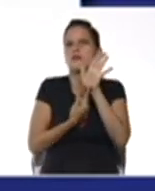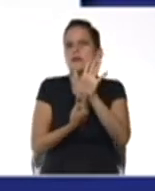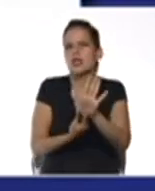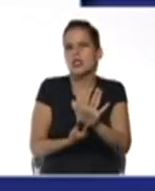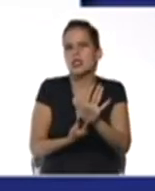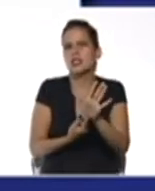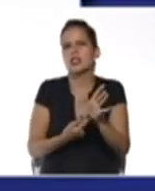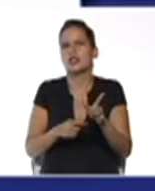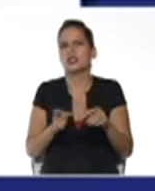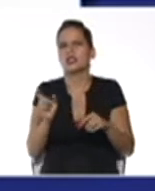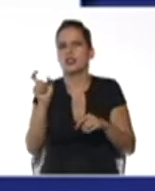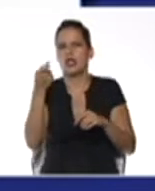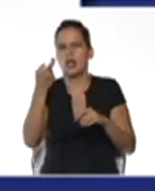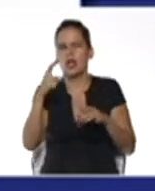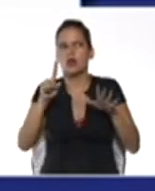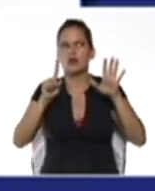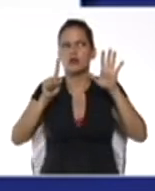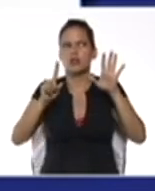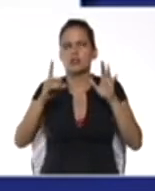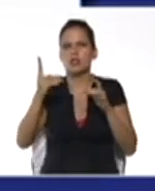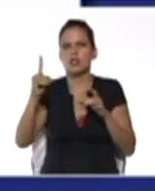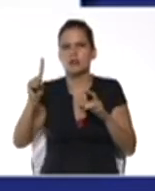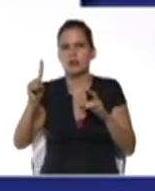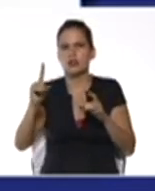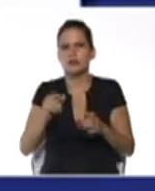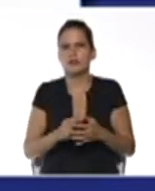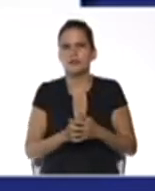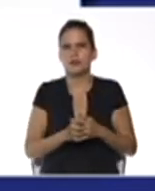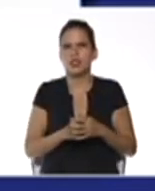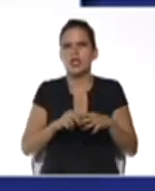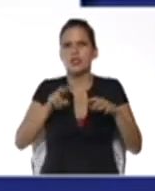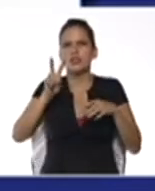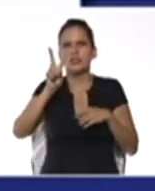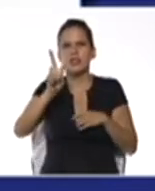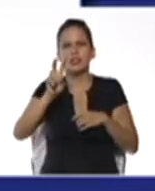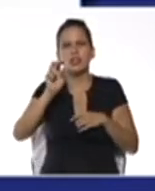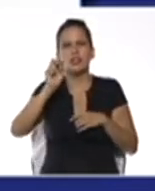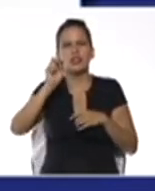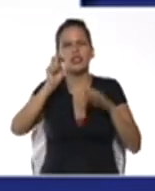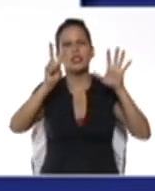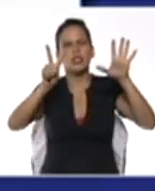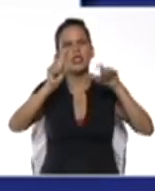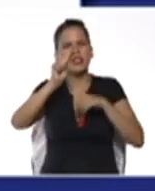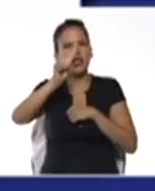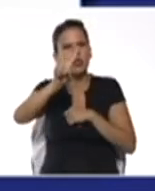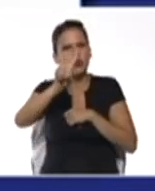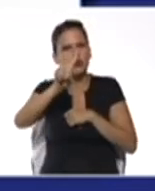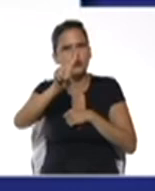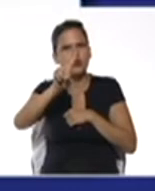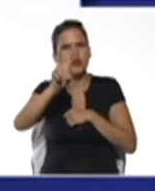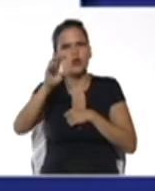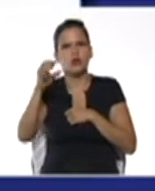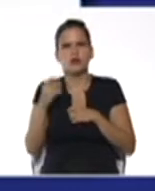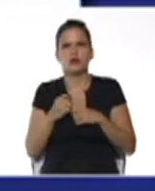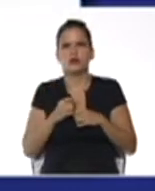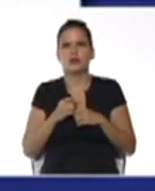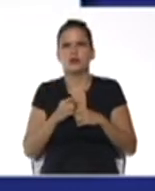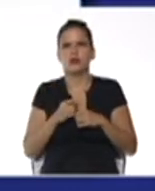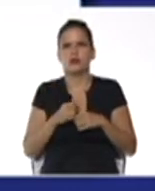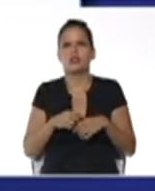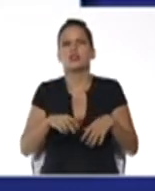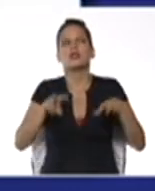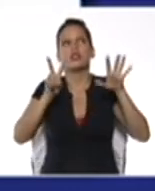Ejemplo, 72 con un cerito, en la parte superior derecha, se lee 72 grados